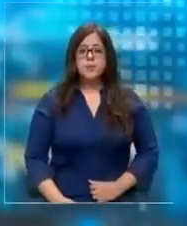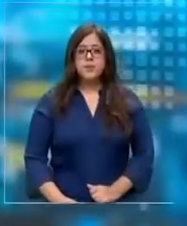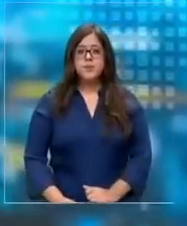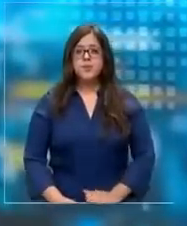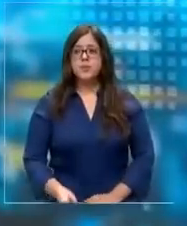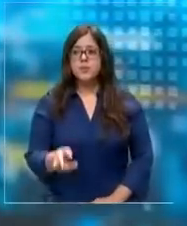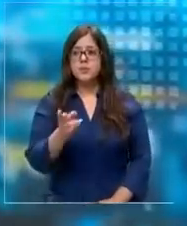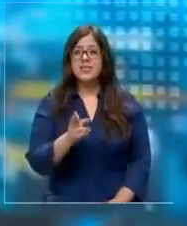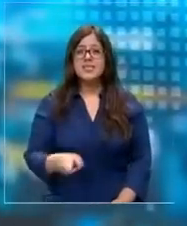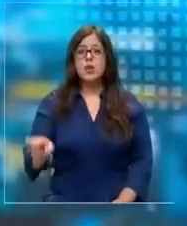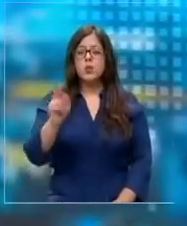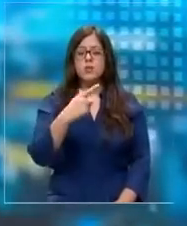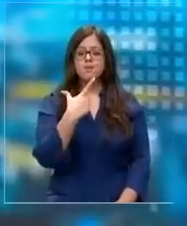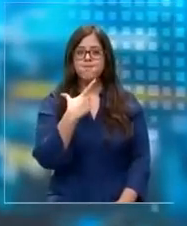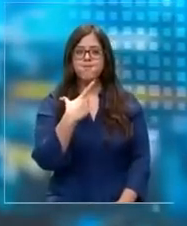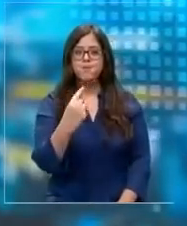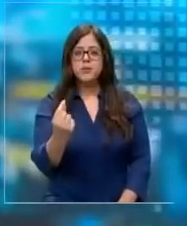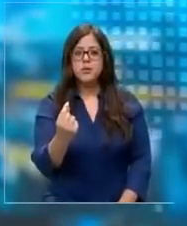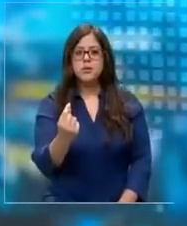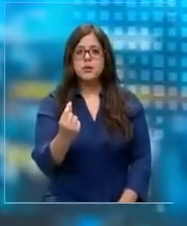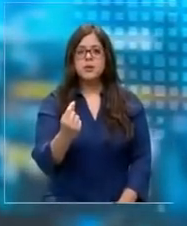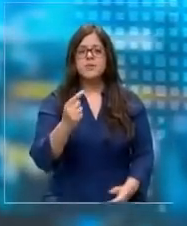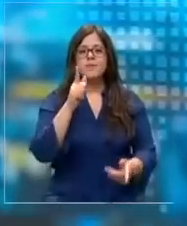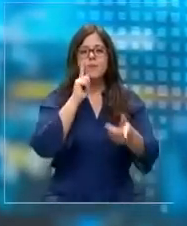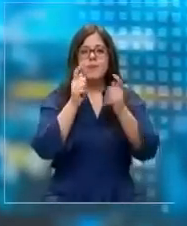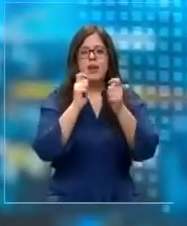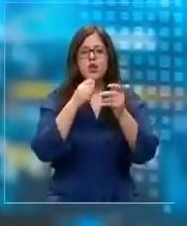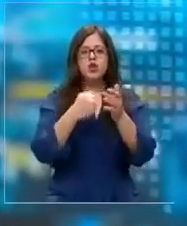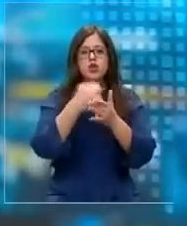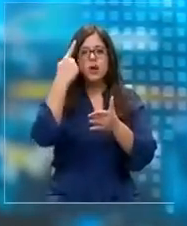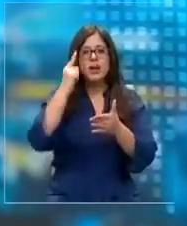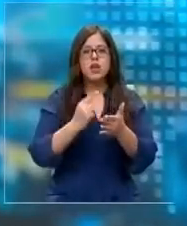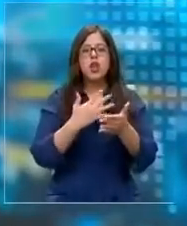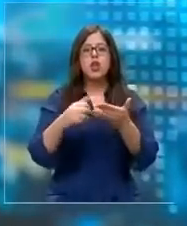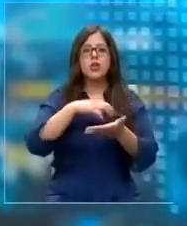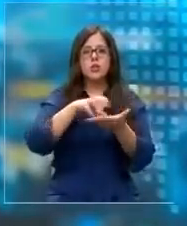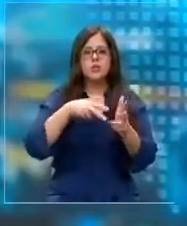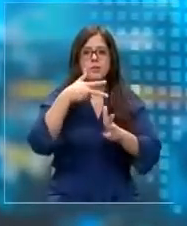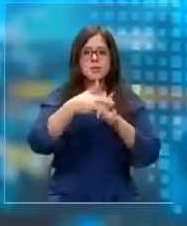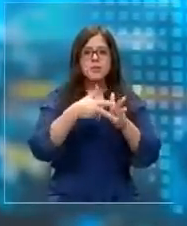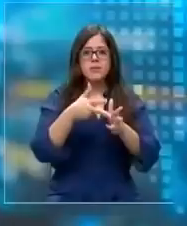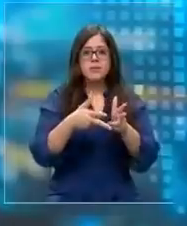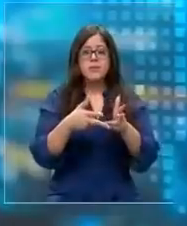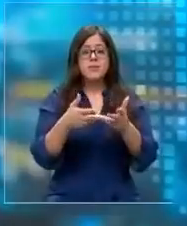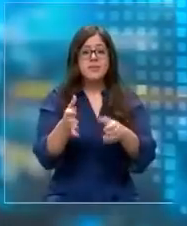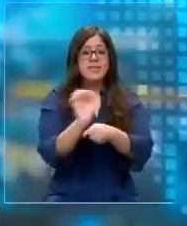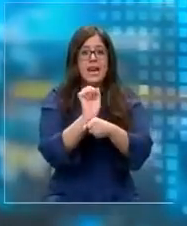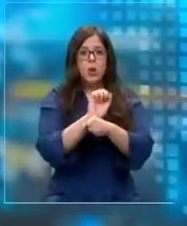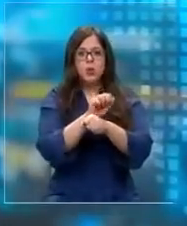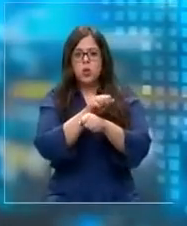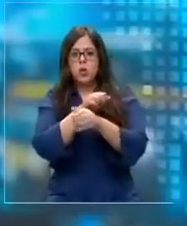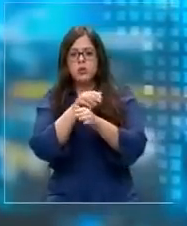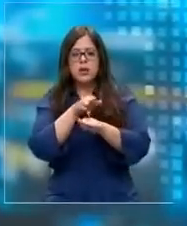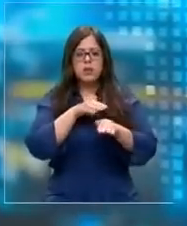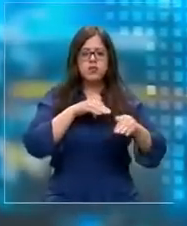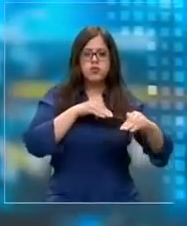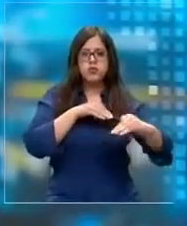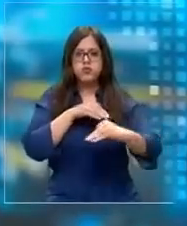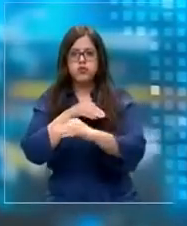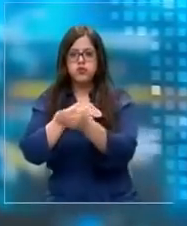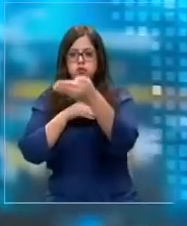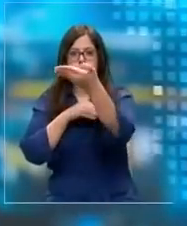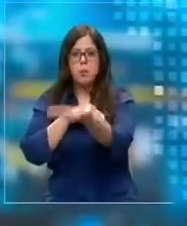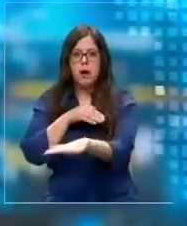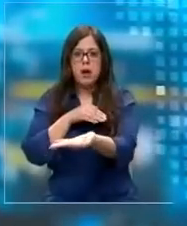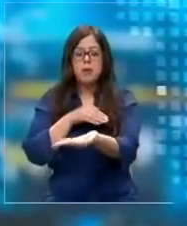Nuevamente el exceso de velocidad fue protagonista de un peligroso accidente en Estación Central. Un auto perdió el control cuando dobló por la Alameda y